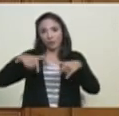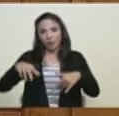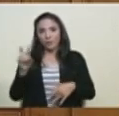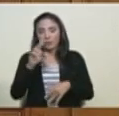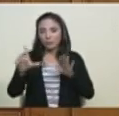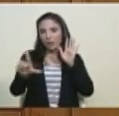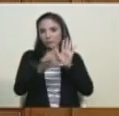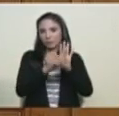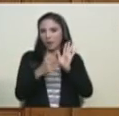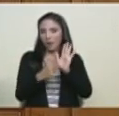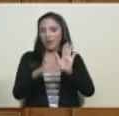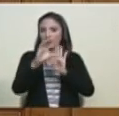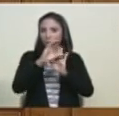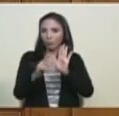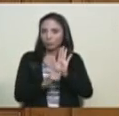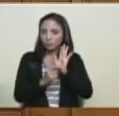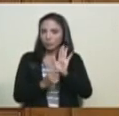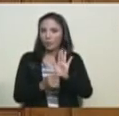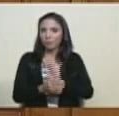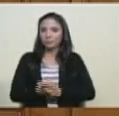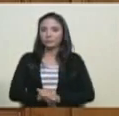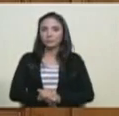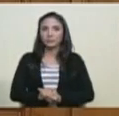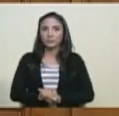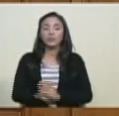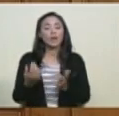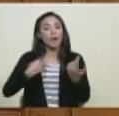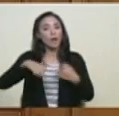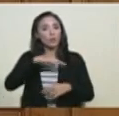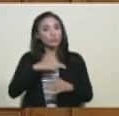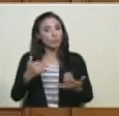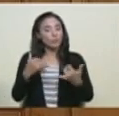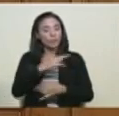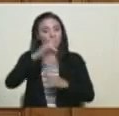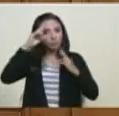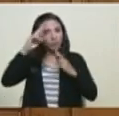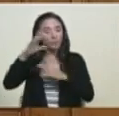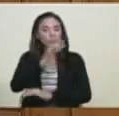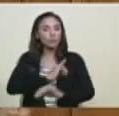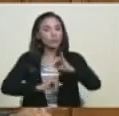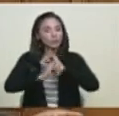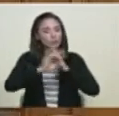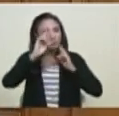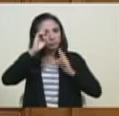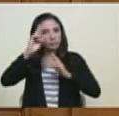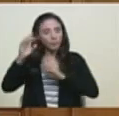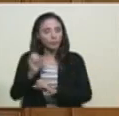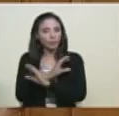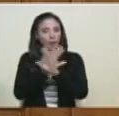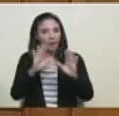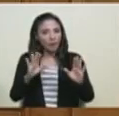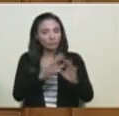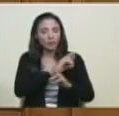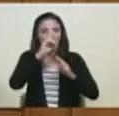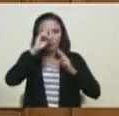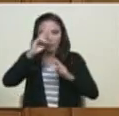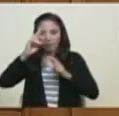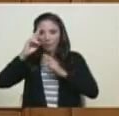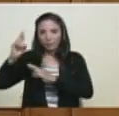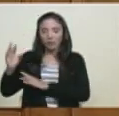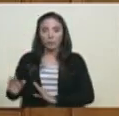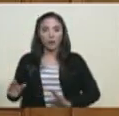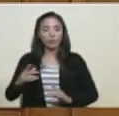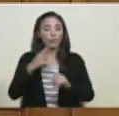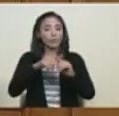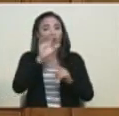delito y grave. Y nosotros respetamos el derecho internacional y respetamos a todos los gobiernos del